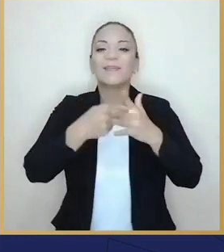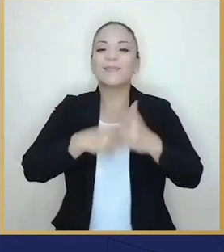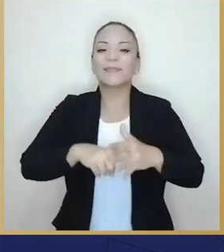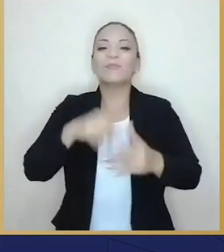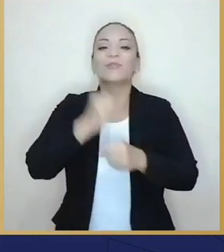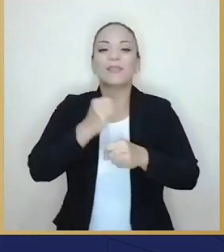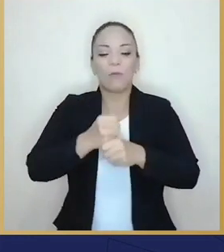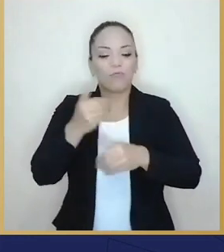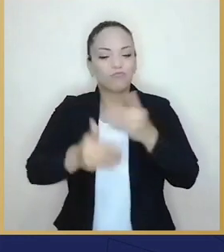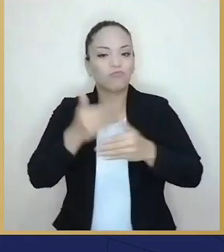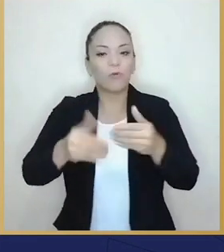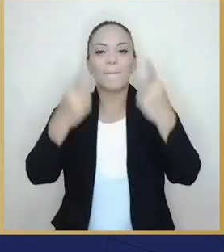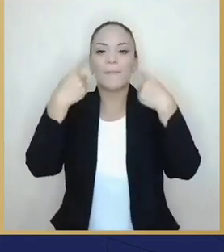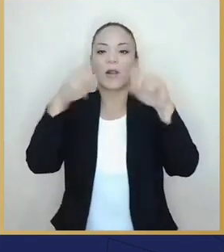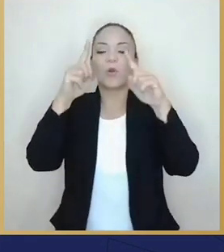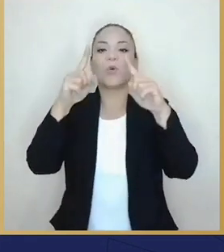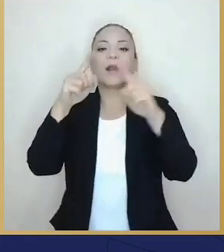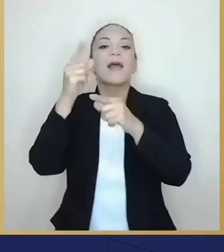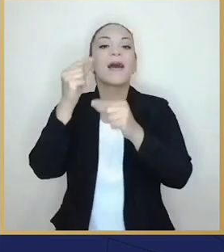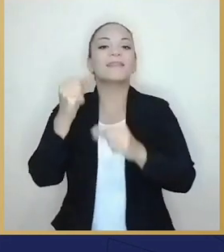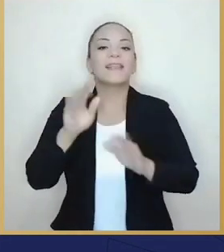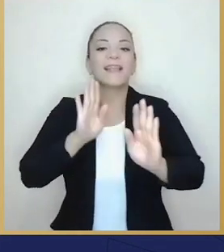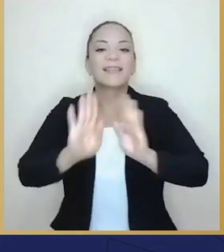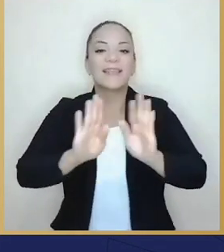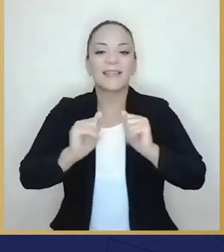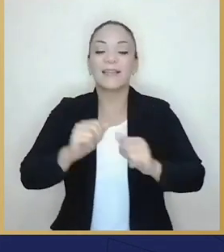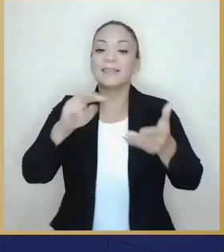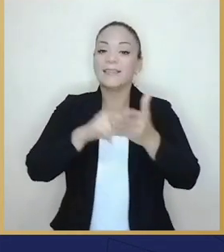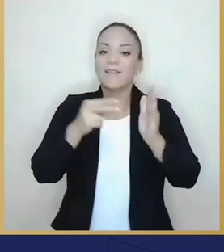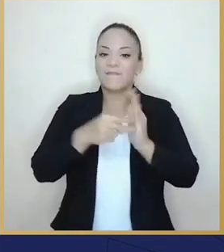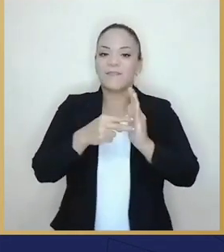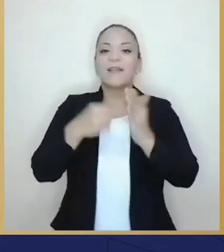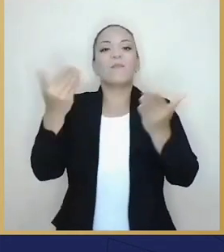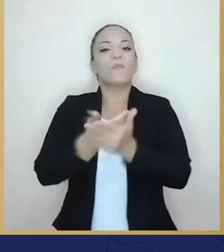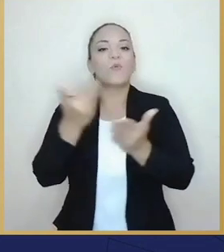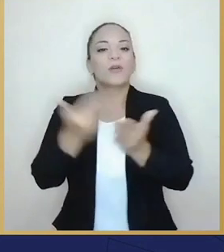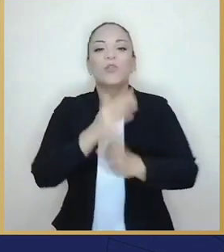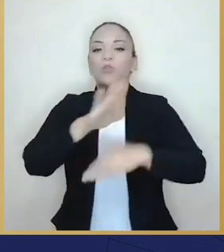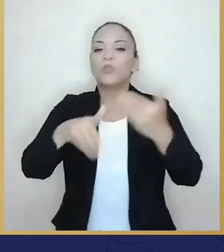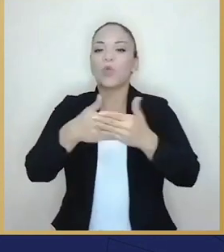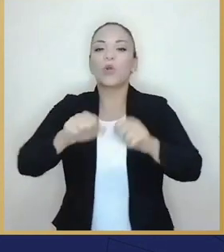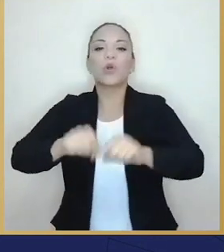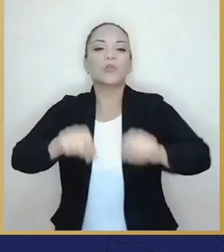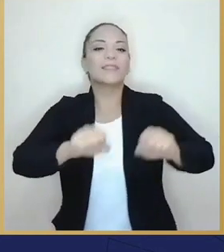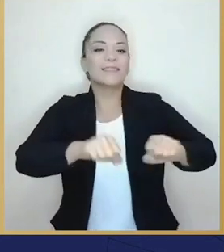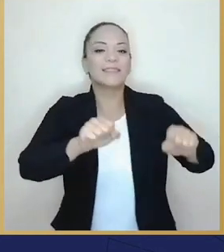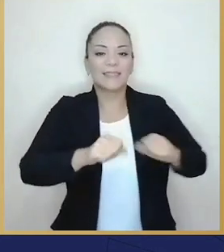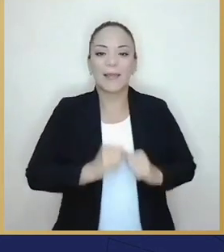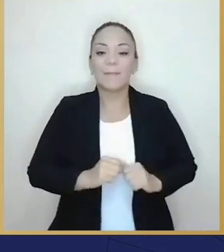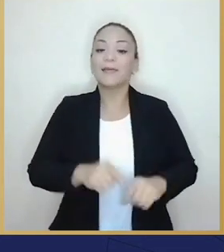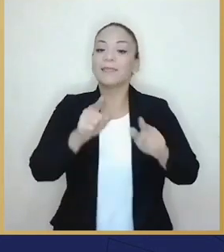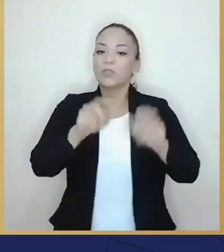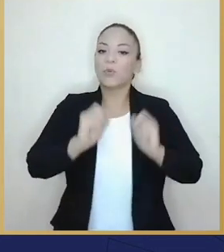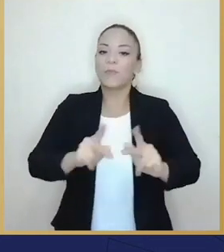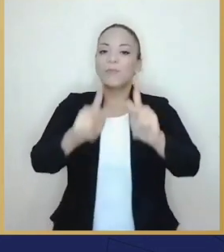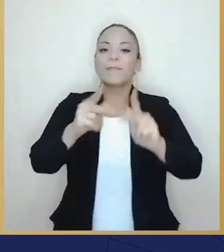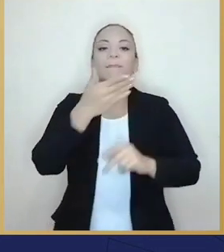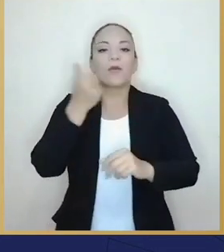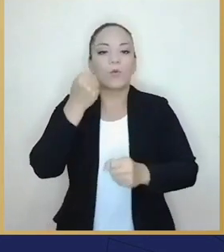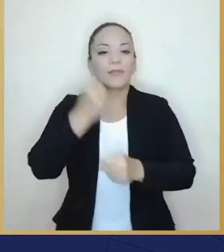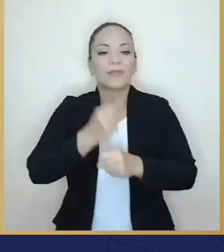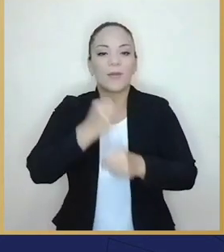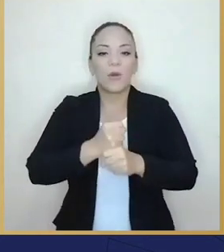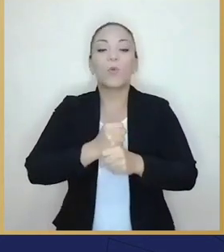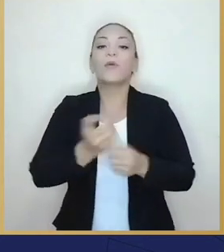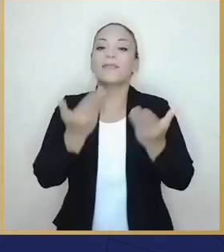iniciamos el trabajo de Hacienda Digital, el camino a la modernidad de todos nuestros sistemas que nos permitirá hacer un mejor